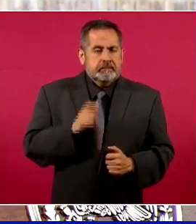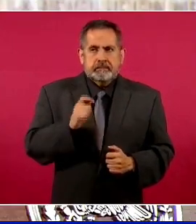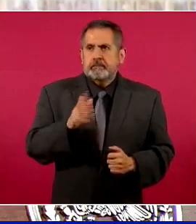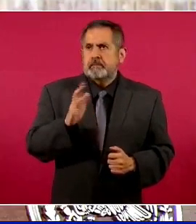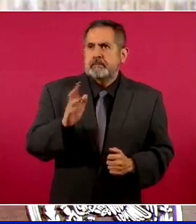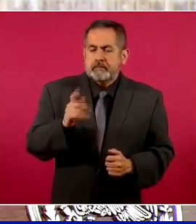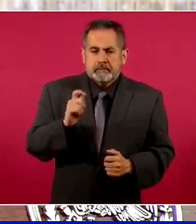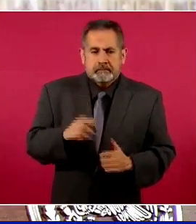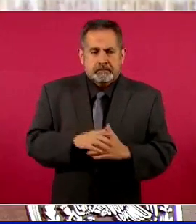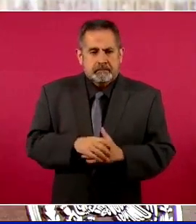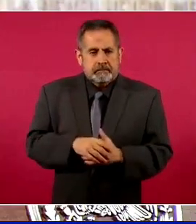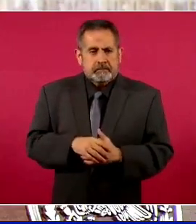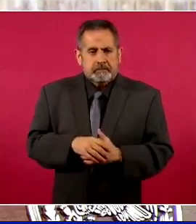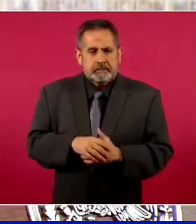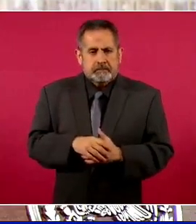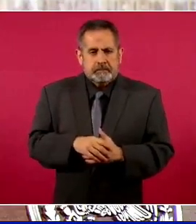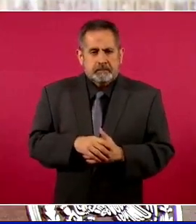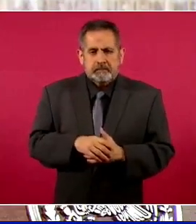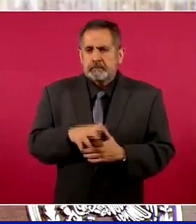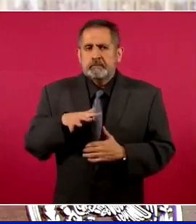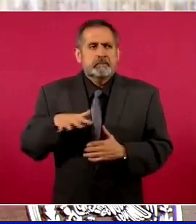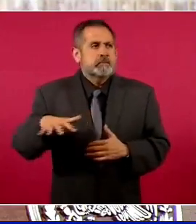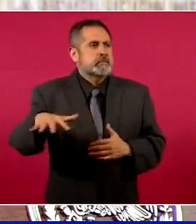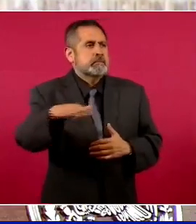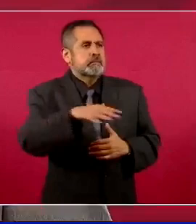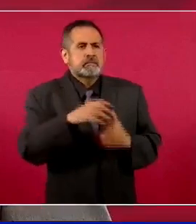especie de voluntad colectiva,